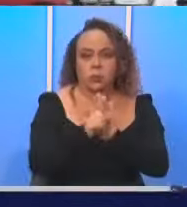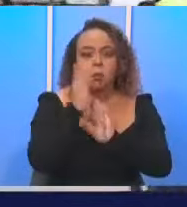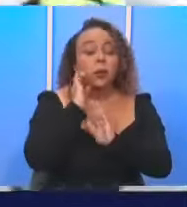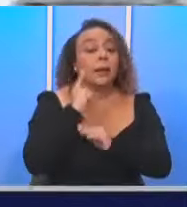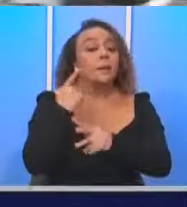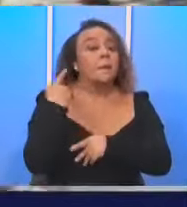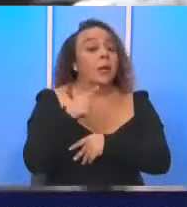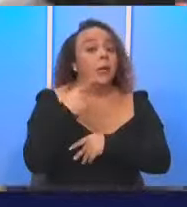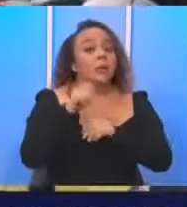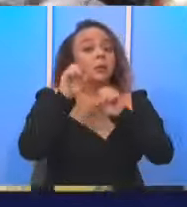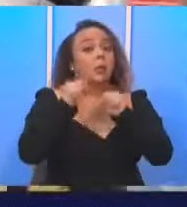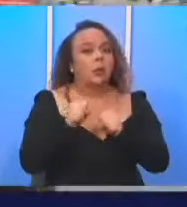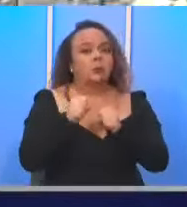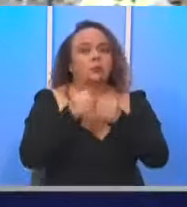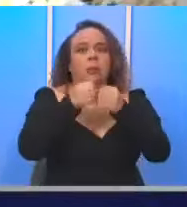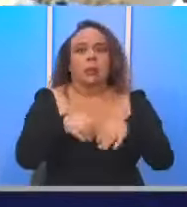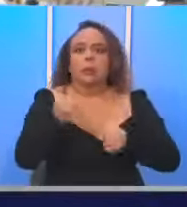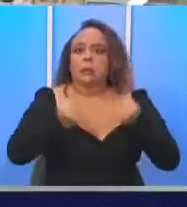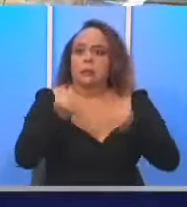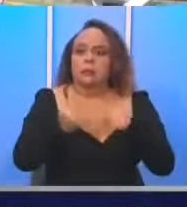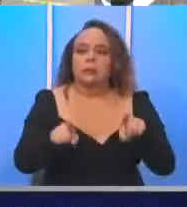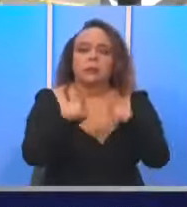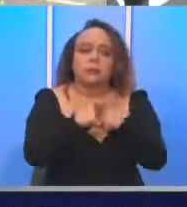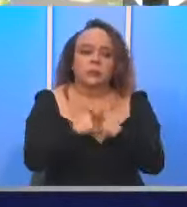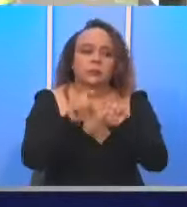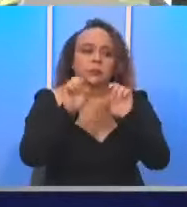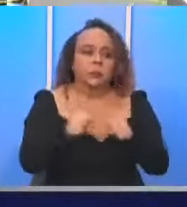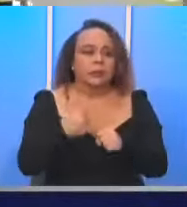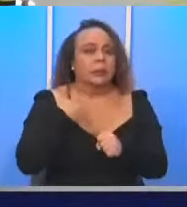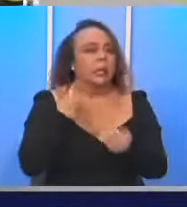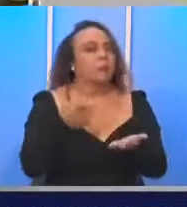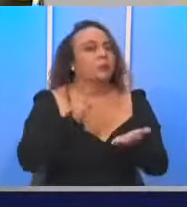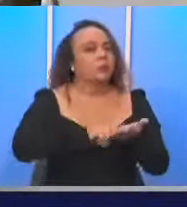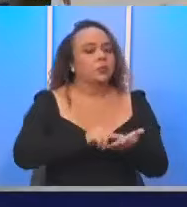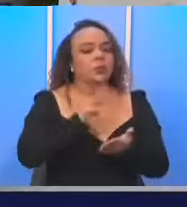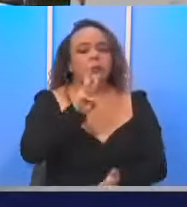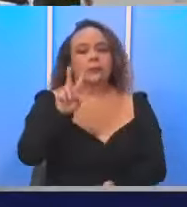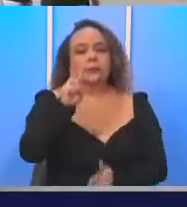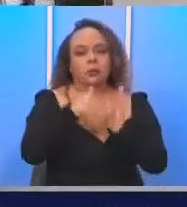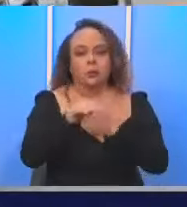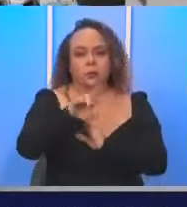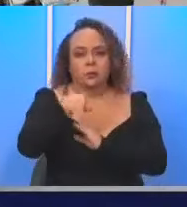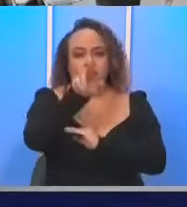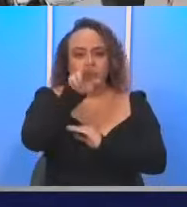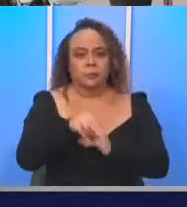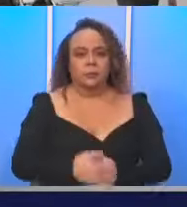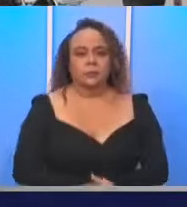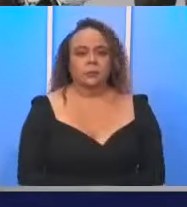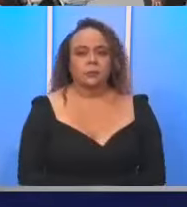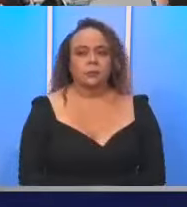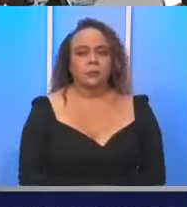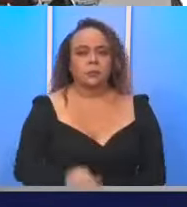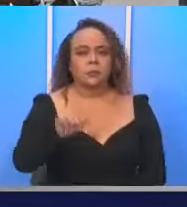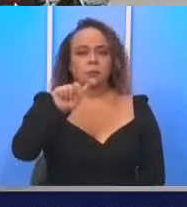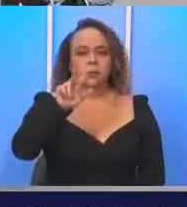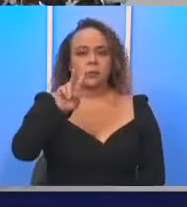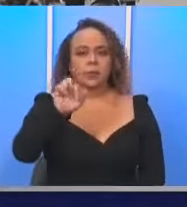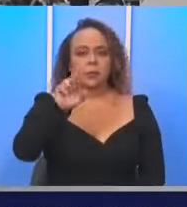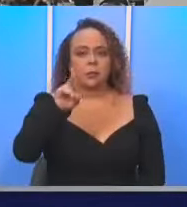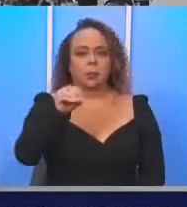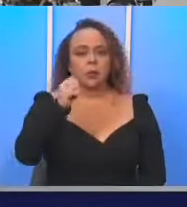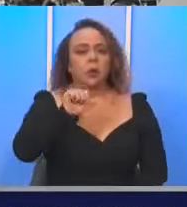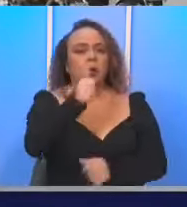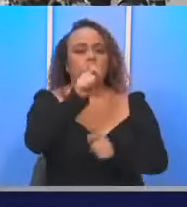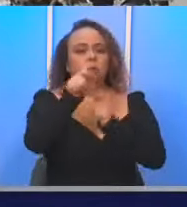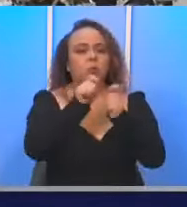es peligro de poder perder el automotor. También, pues, pueden ganarse una multa de 62 mil colones. Álvaro, otro punto